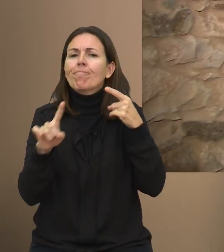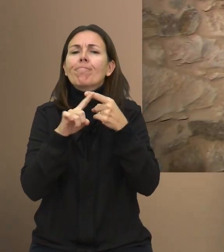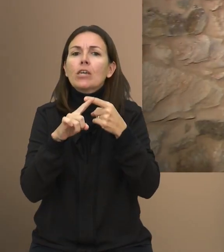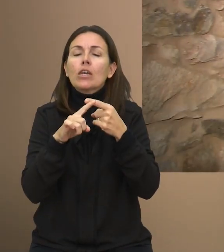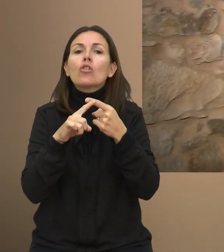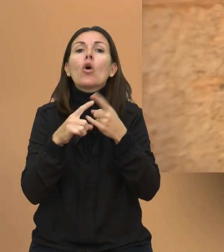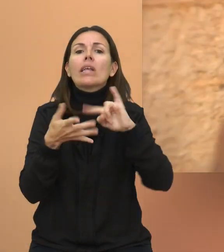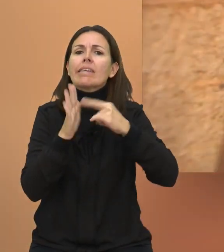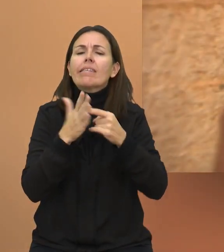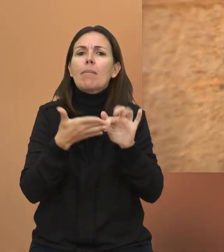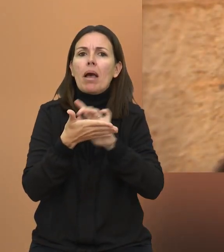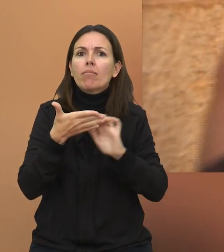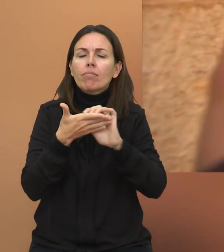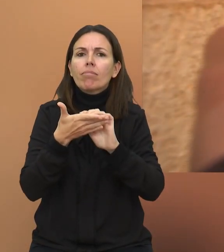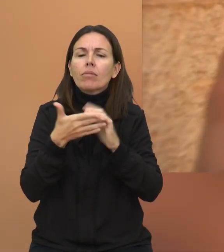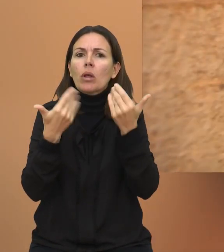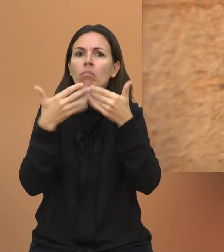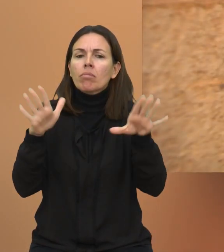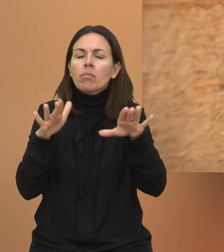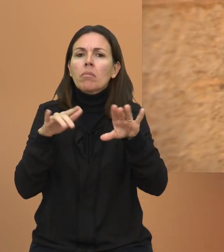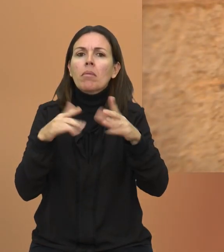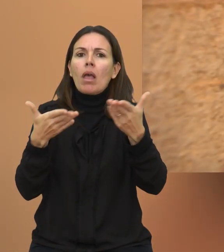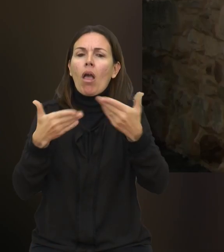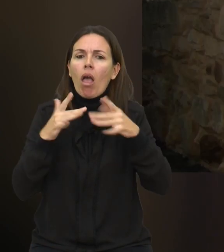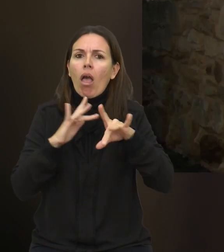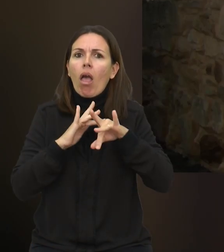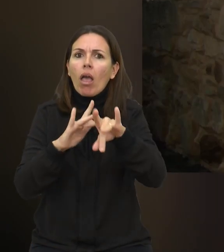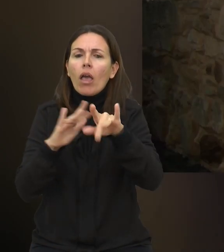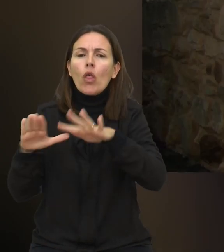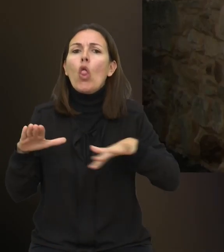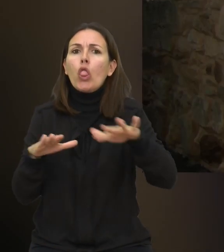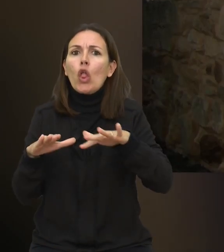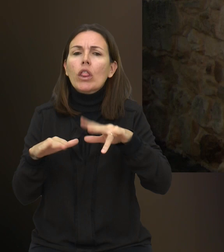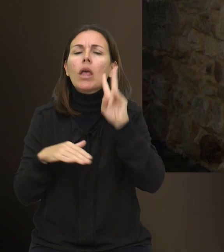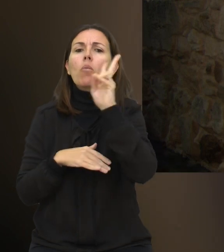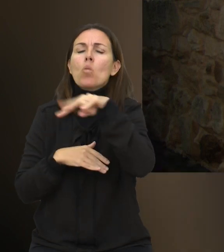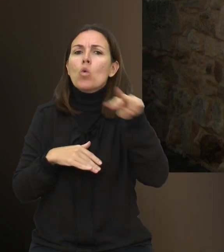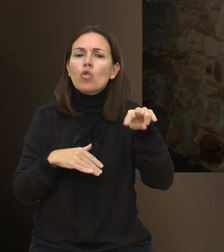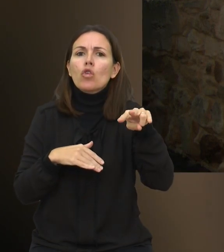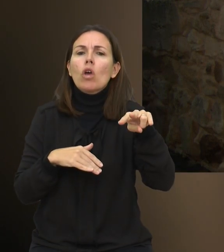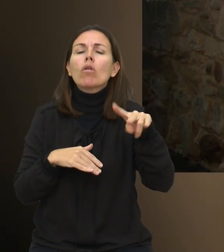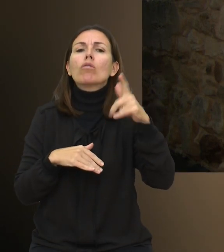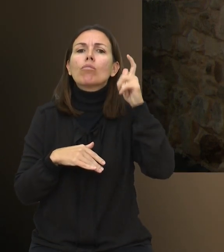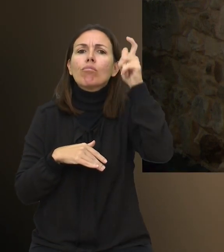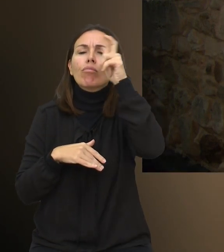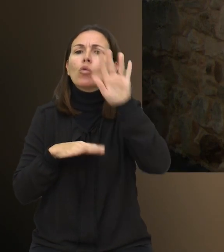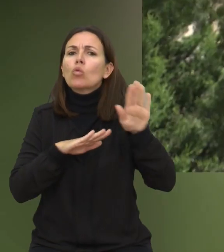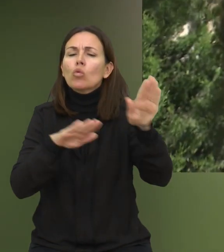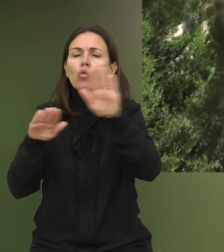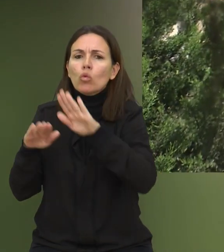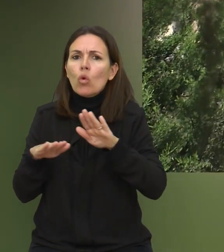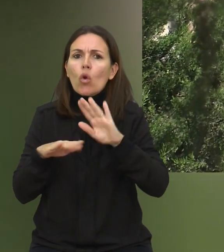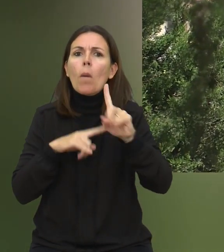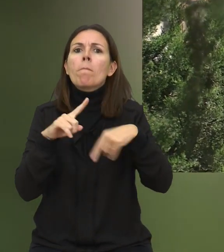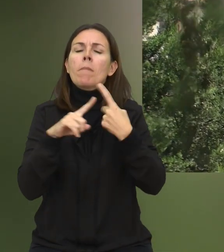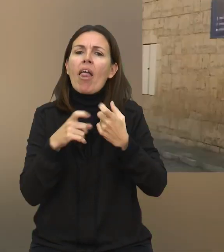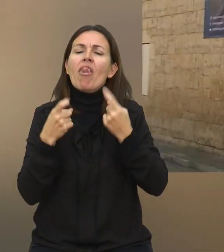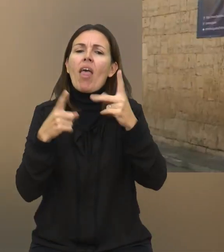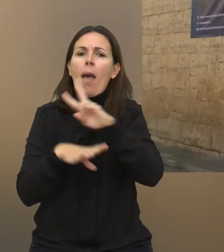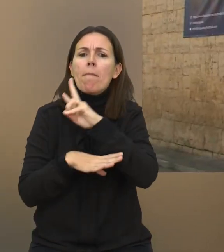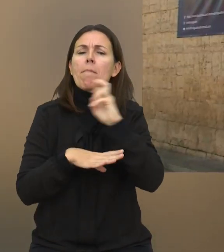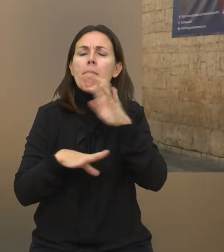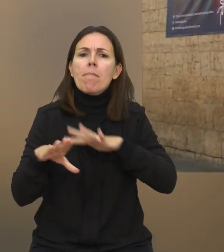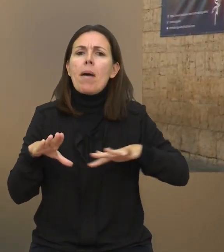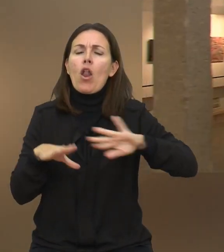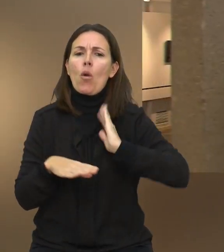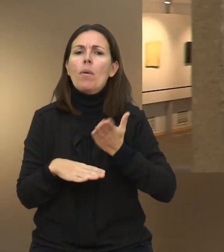incorporar sistemas SMART de apertura y audio guiado en los espacios museísticos de sus territorios rurales y así poner